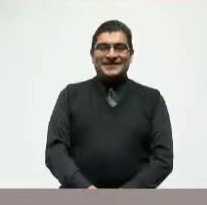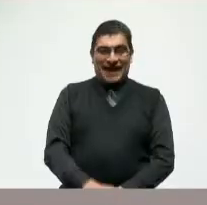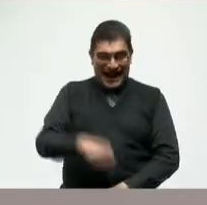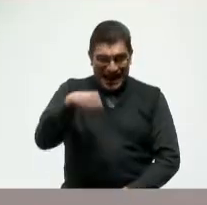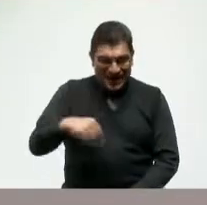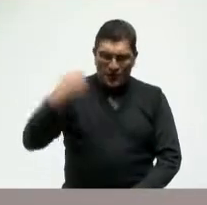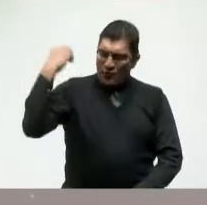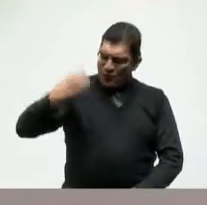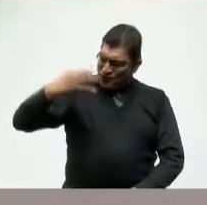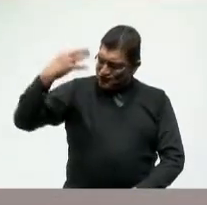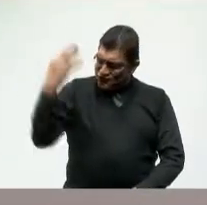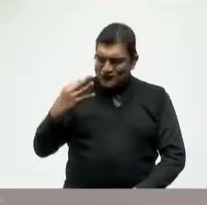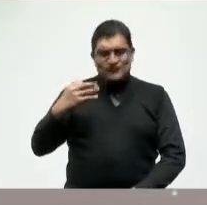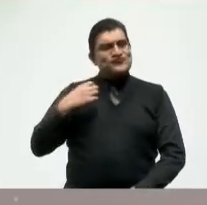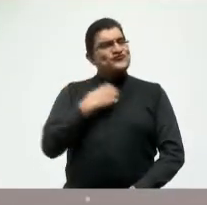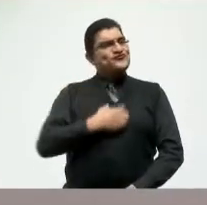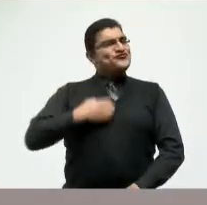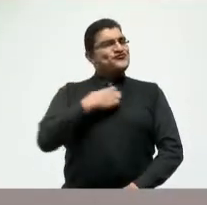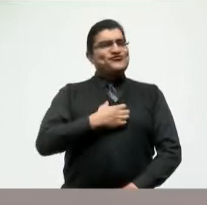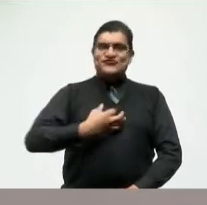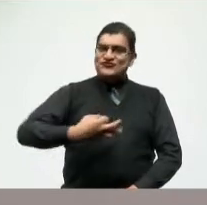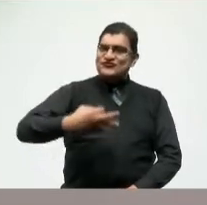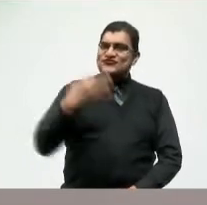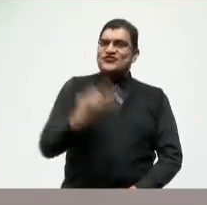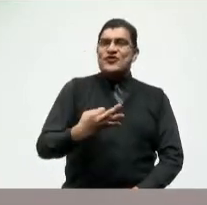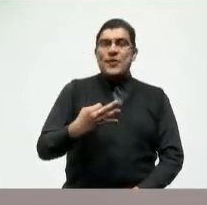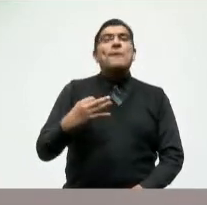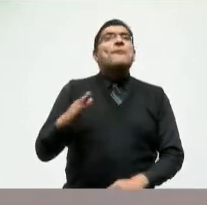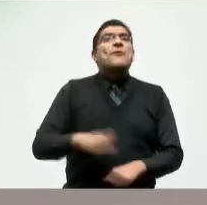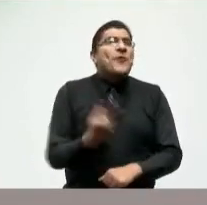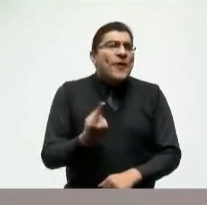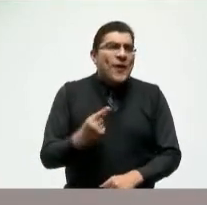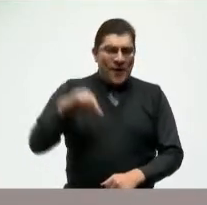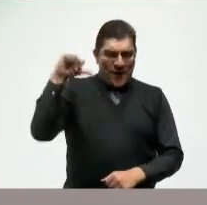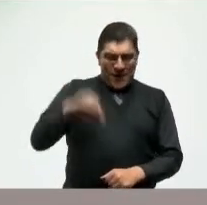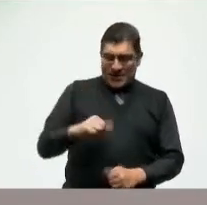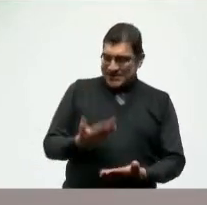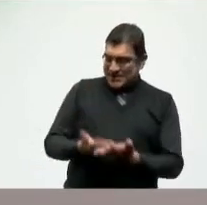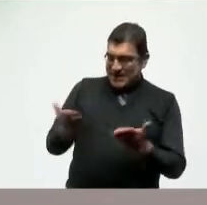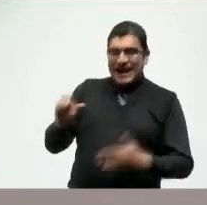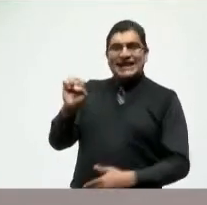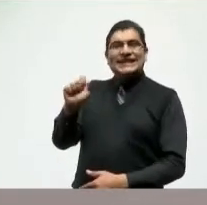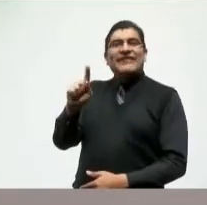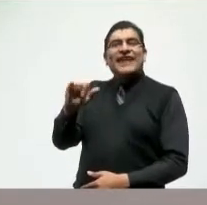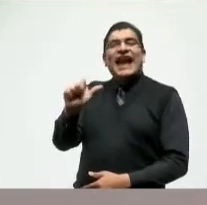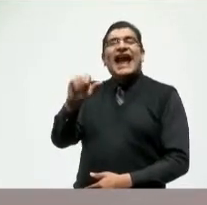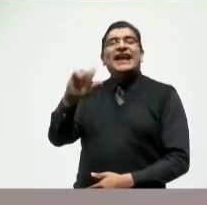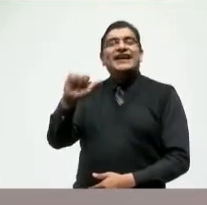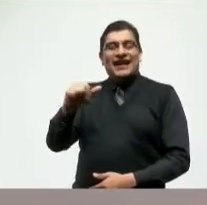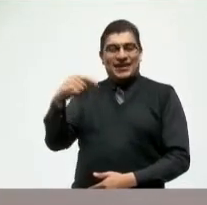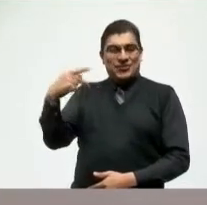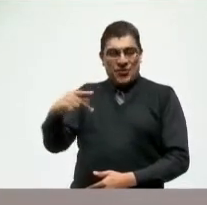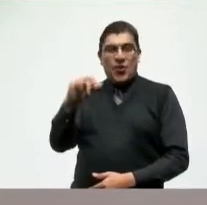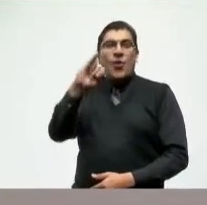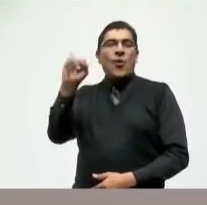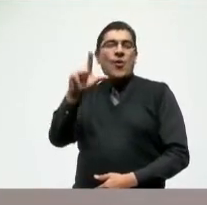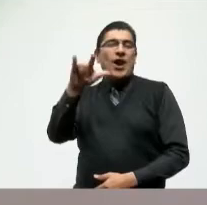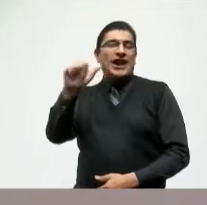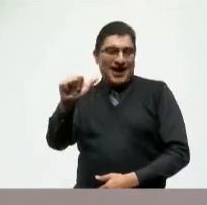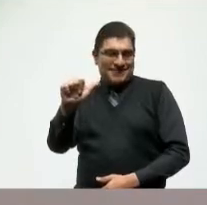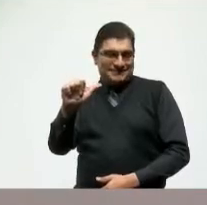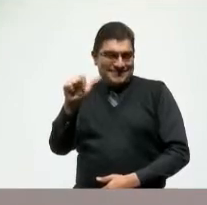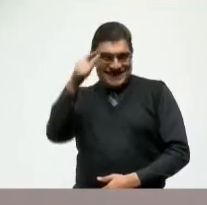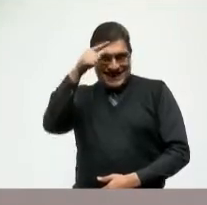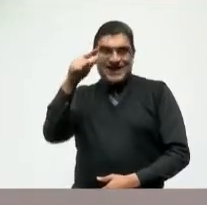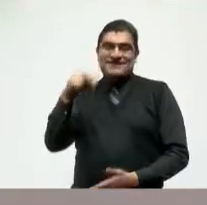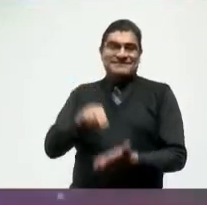En Oaxaca estamos muy contentos porque el día de hoy Santa Catarina se convierte en nuestro